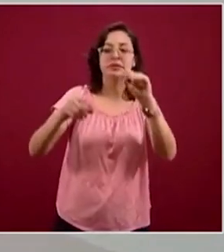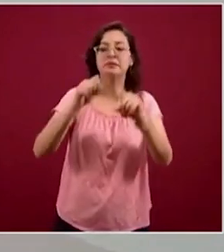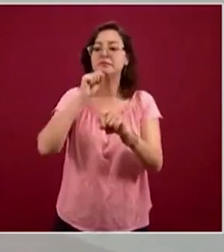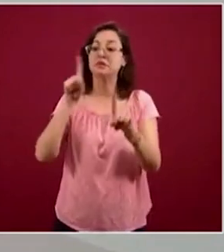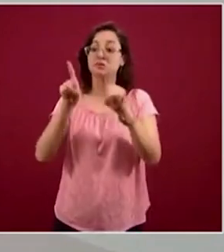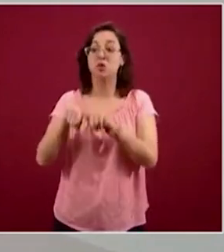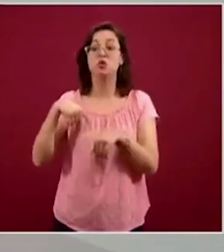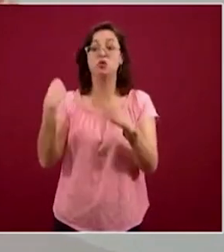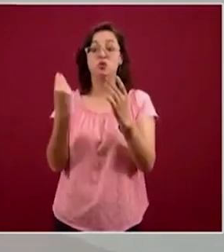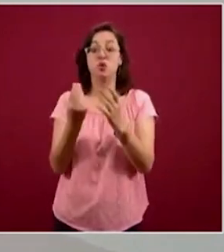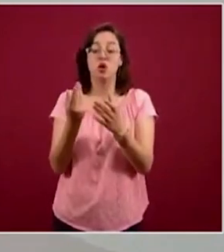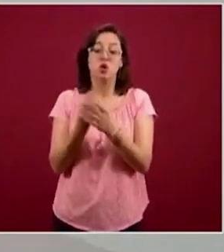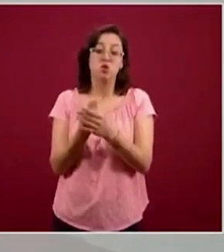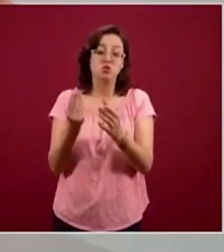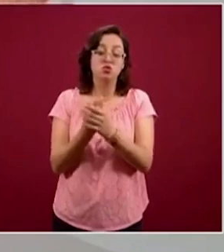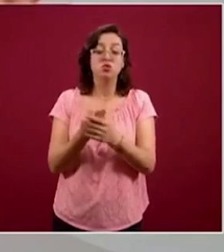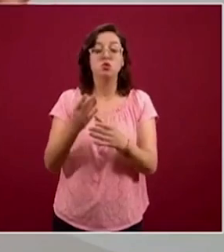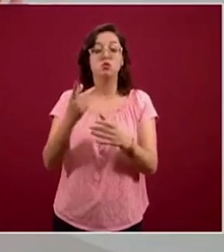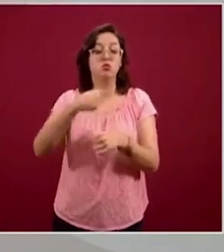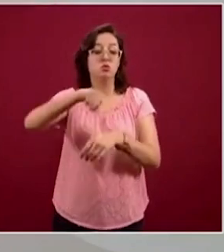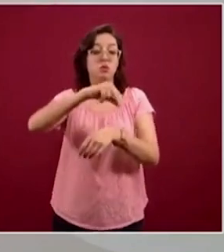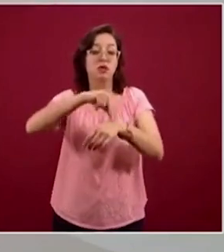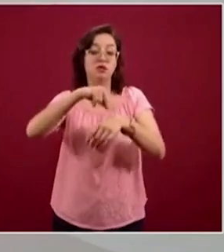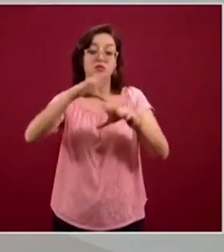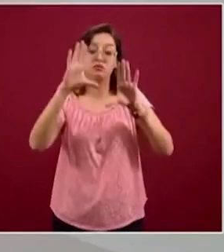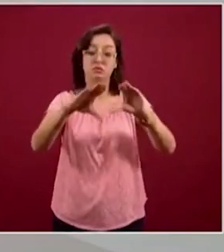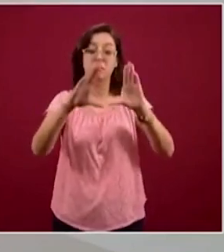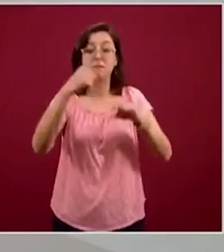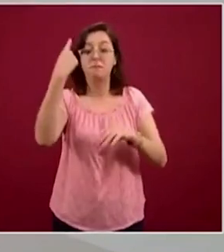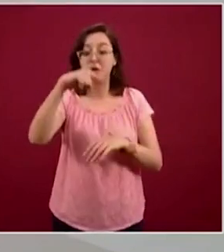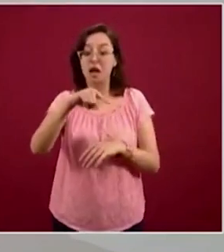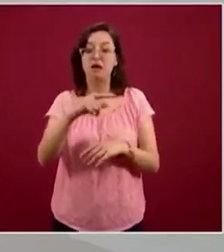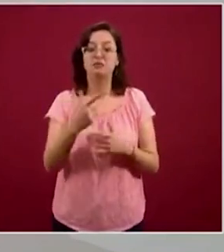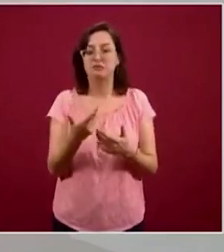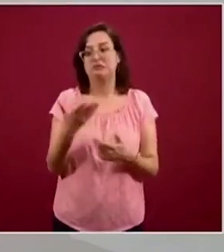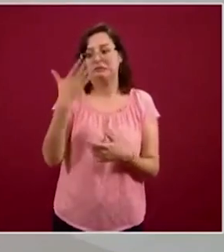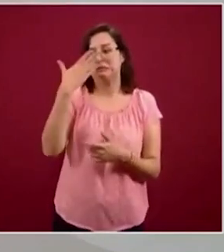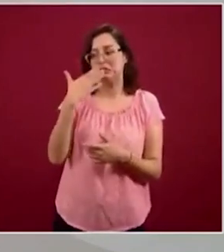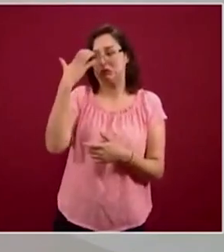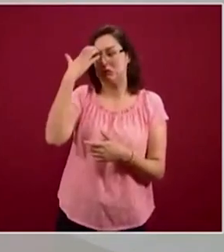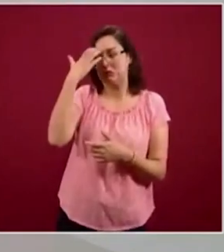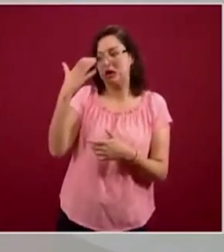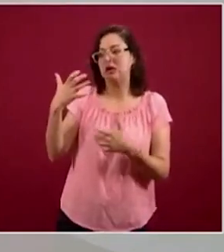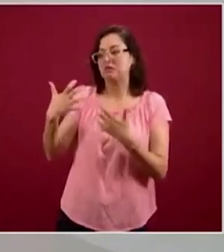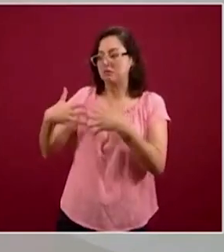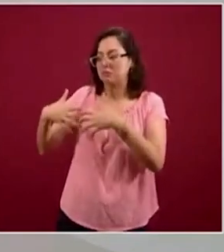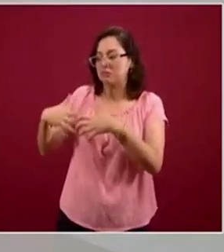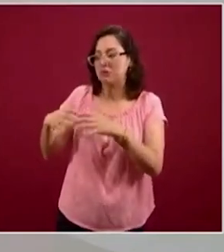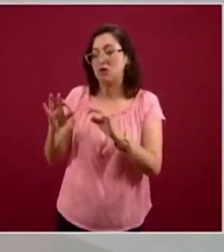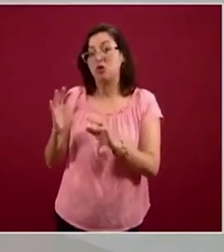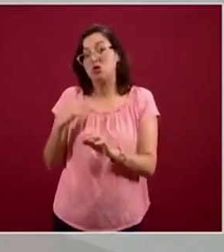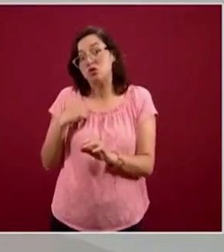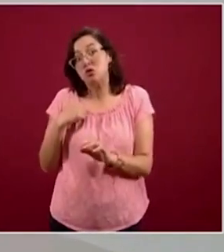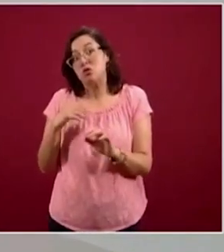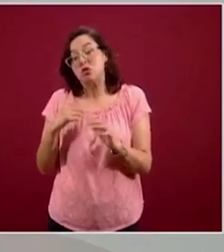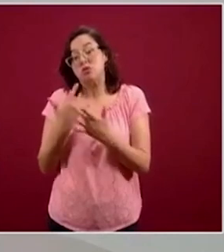cuanto antes. Esperemos que todo el proceso de ensamblaje vaya bien, yo confío en que sí, hasta ahora ha sido un